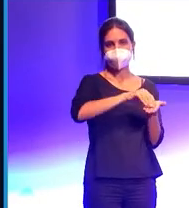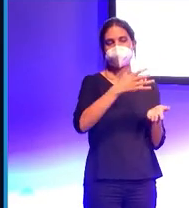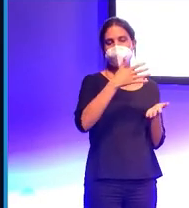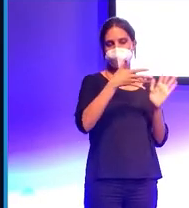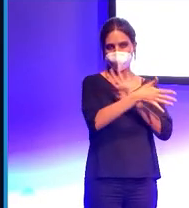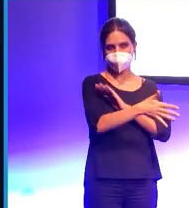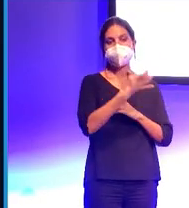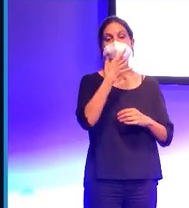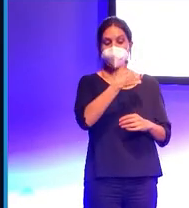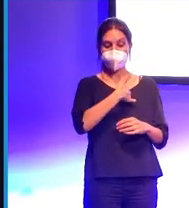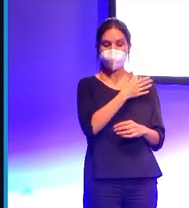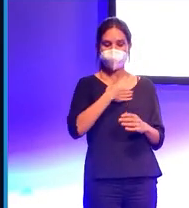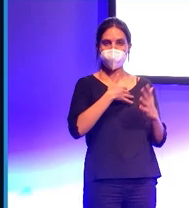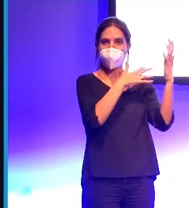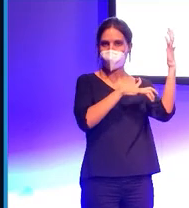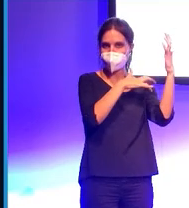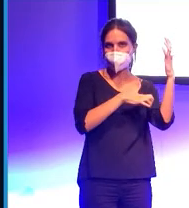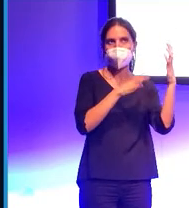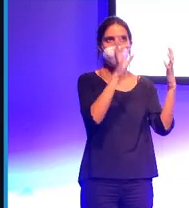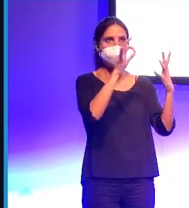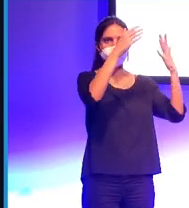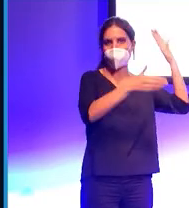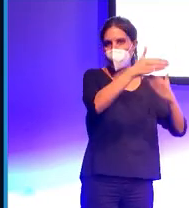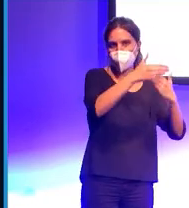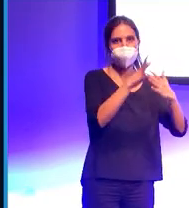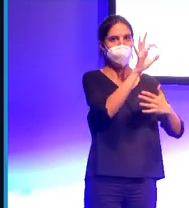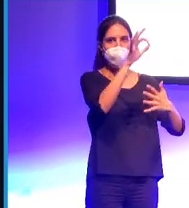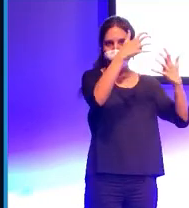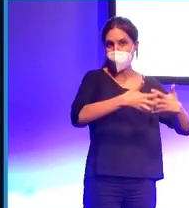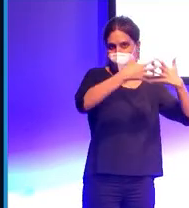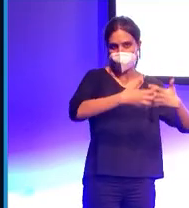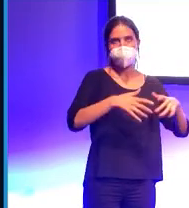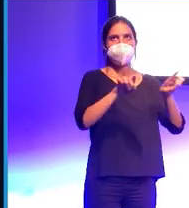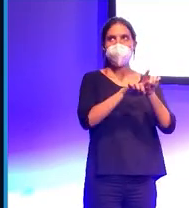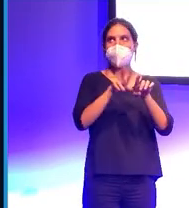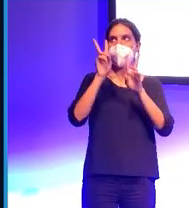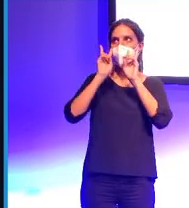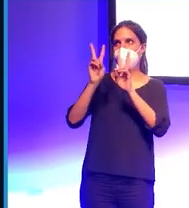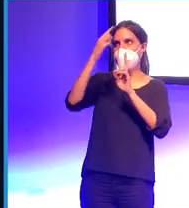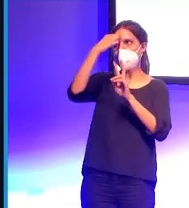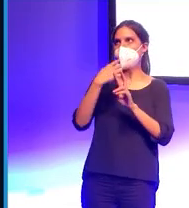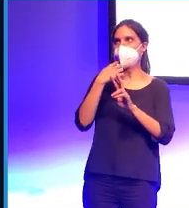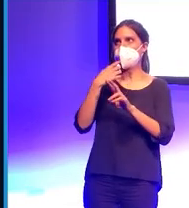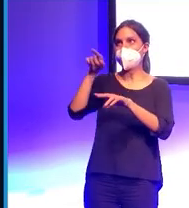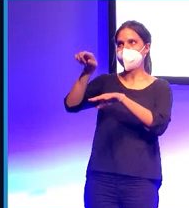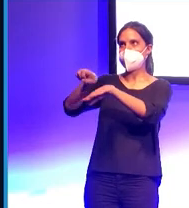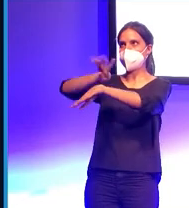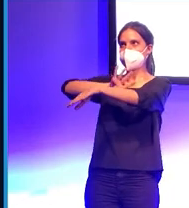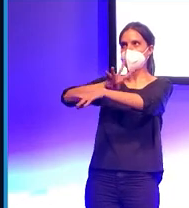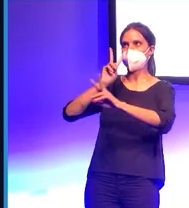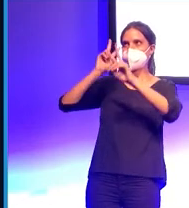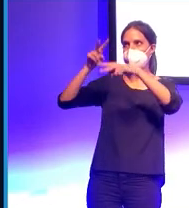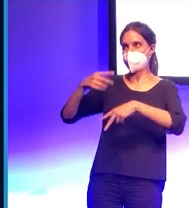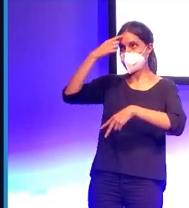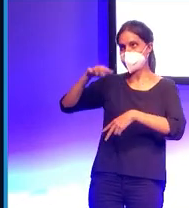es que mi ordenador, mi máquina, mi robot sea capaz de reconocer una emoción en una imagen como estas que veis aquí, le voy a tener que